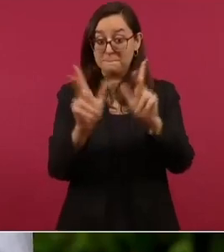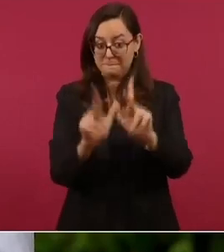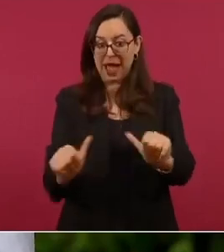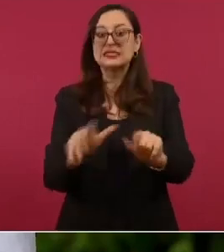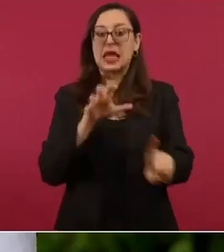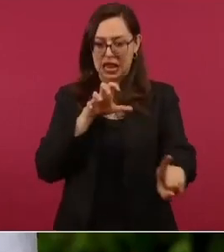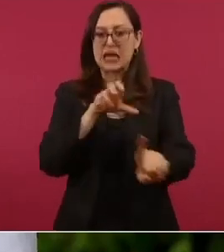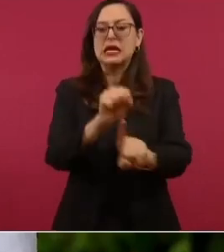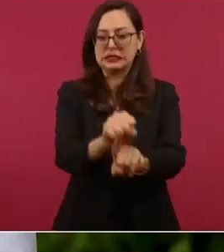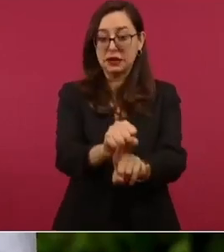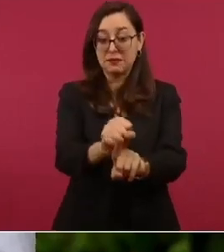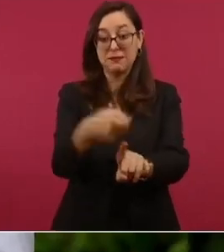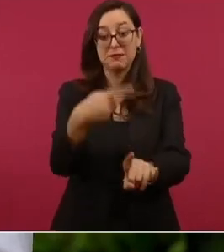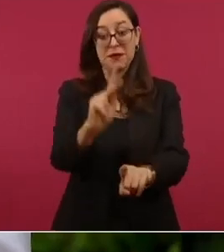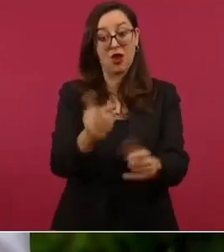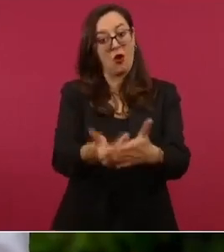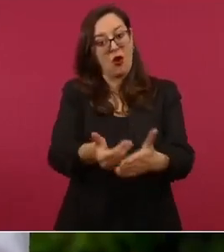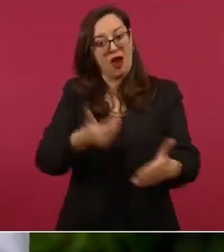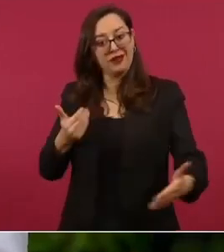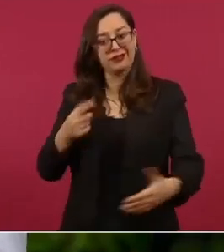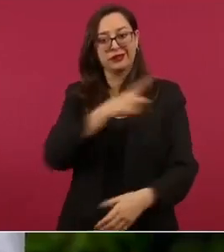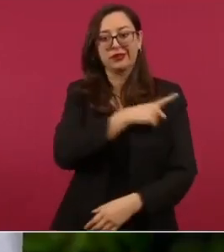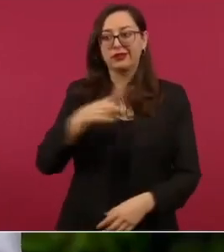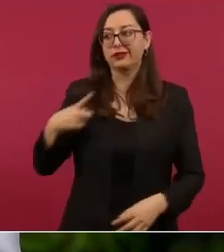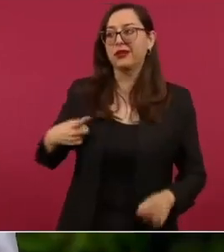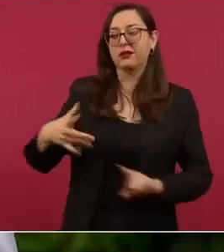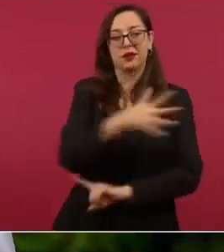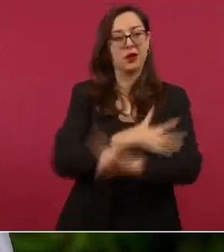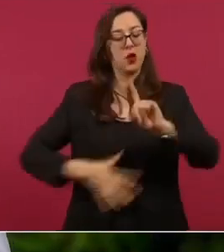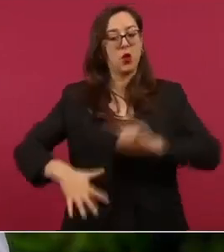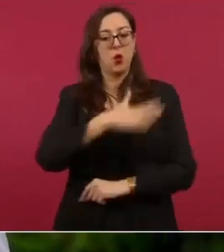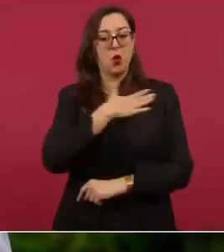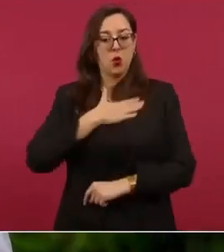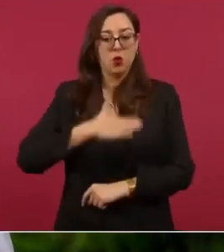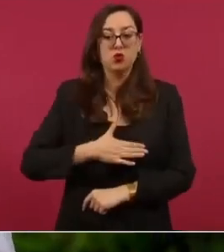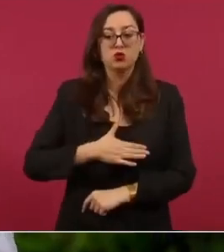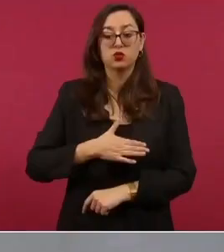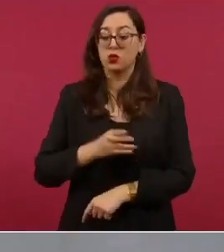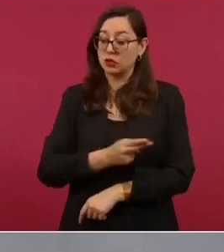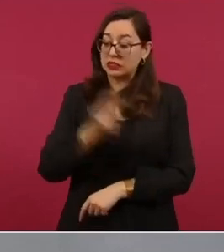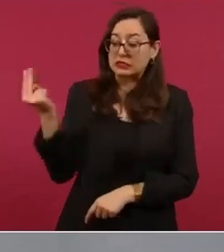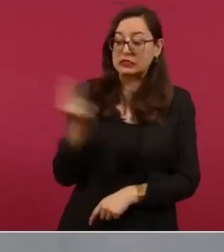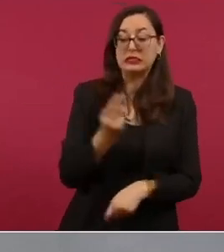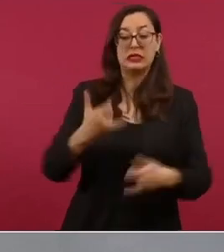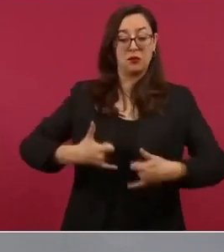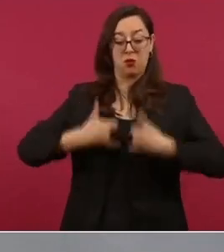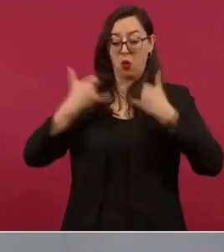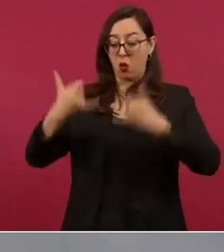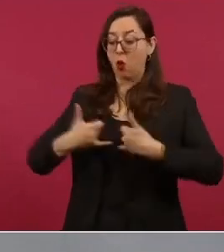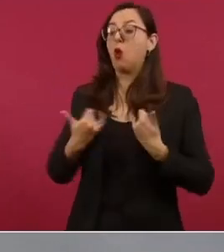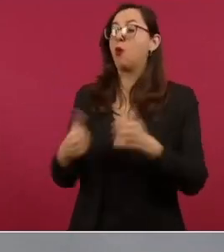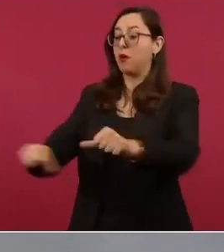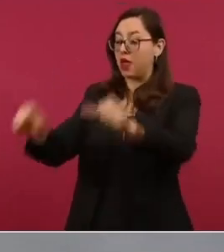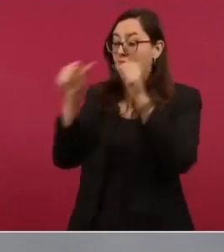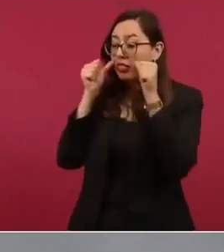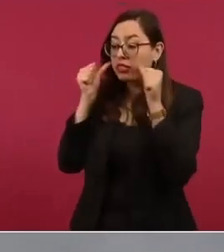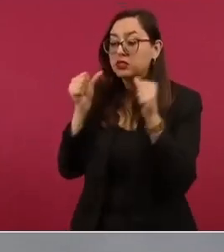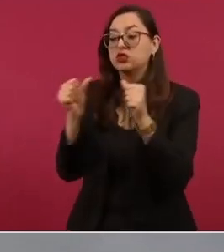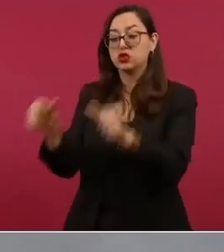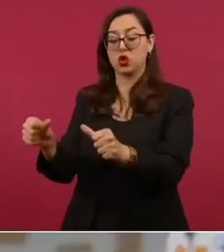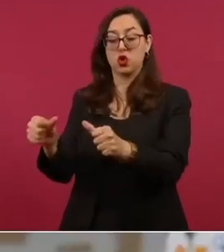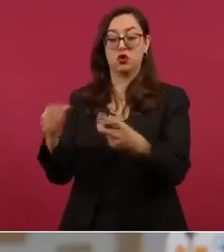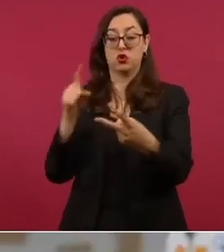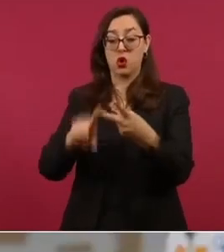justicia y que la clave está en la atención a los jóvenes a la población más vulnerable